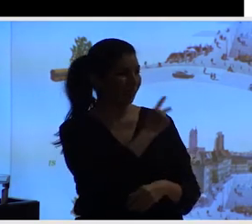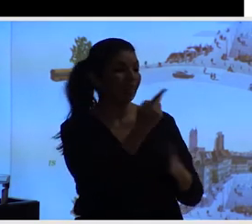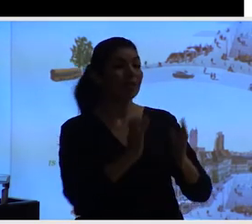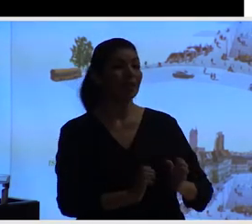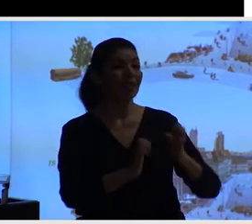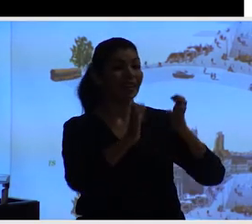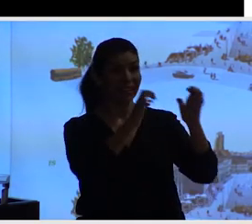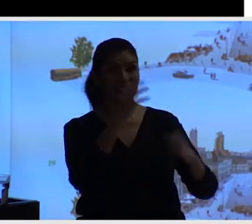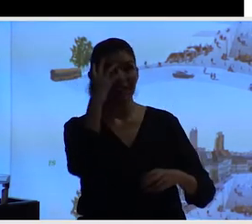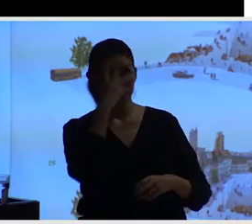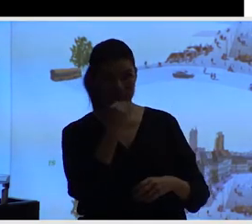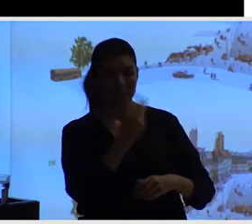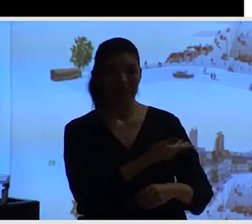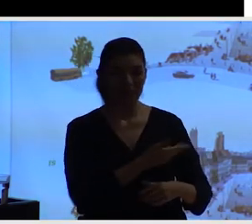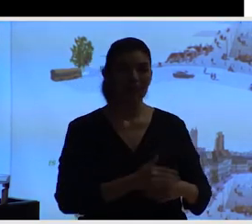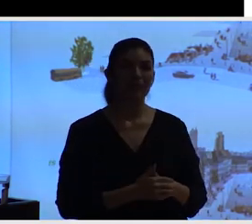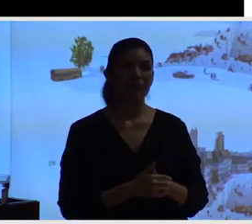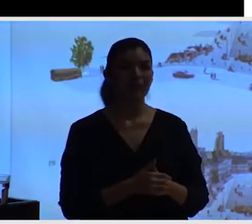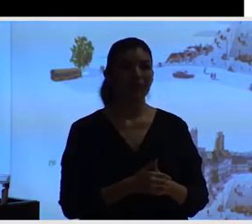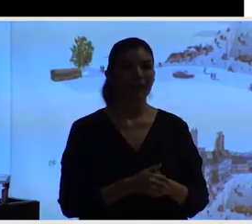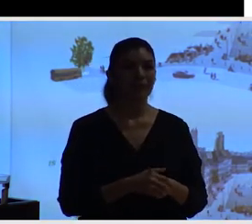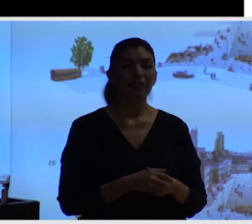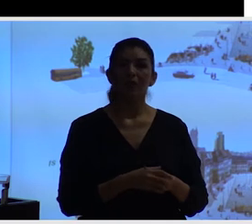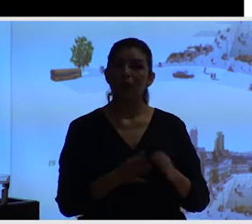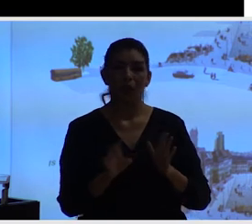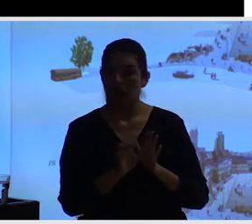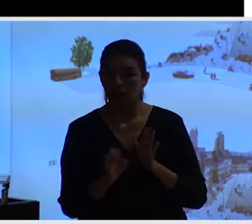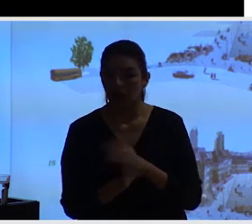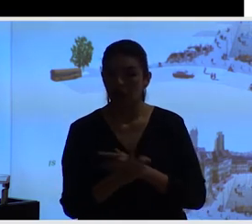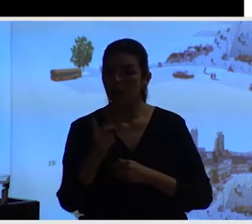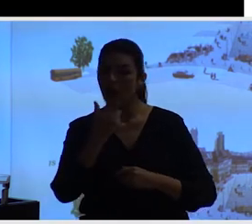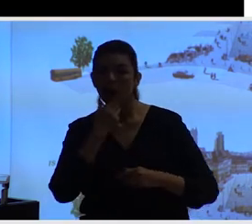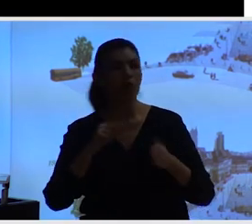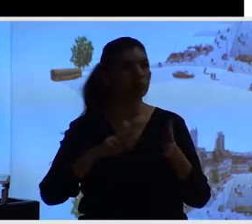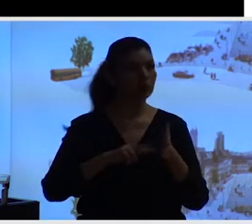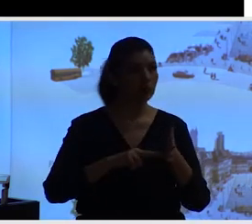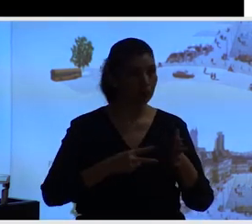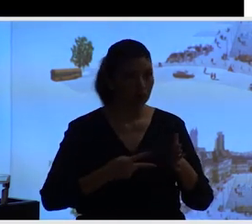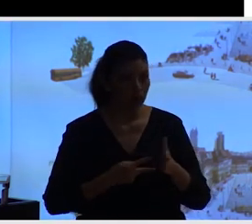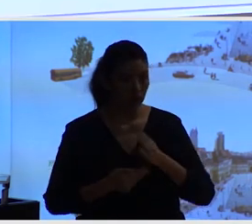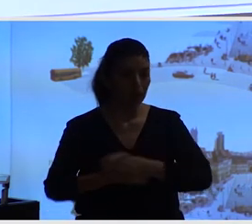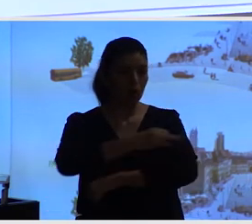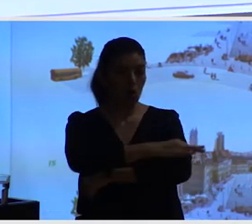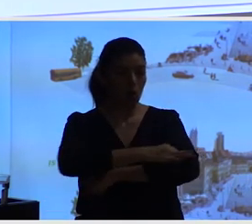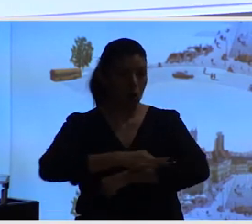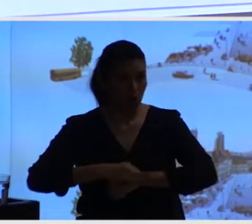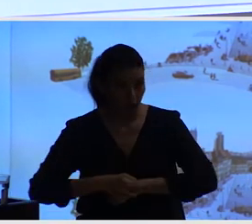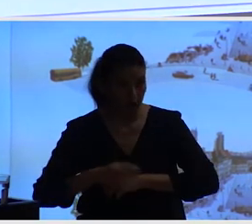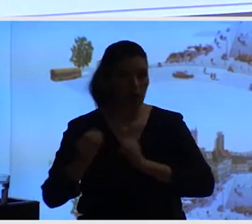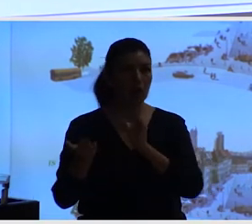torres muchas más altas. Llega el arquitecto, llega el constructor, llega quien tiene la prioridad del previo, y